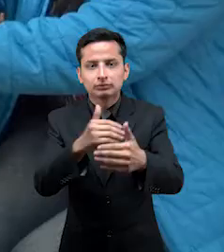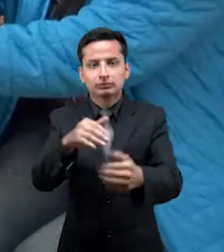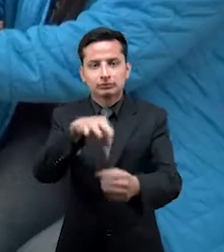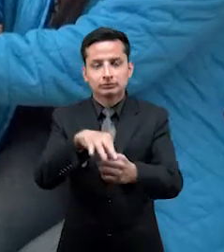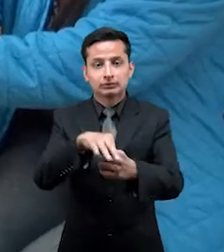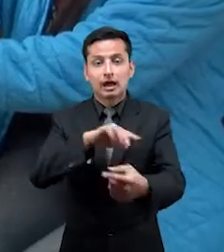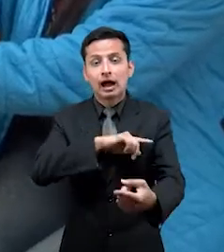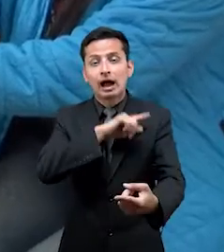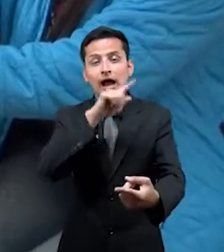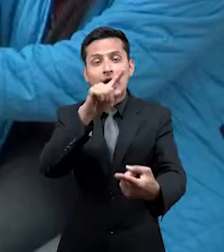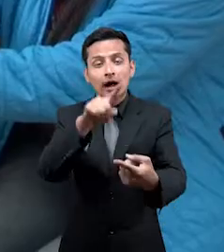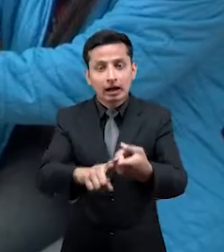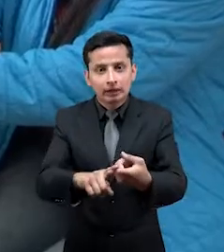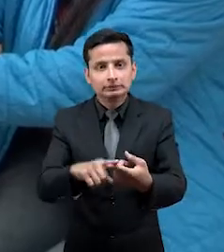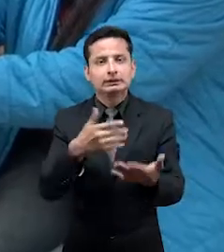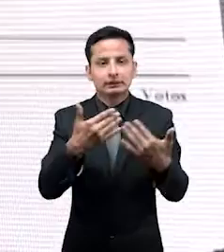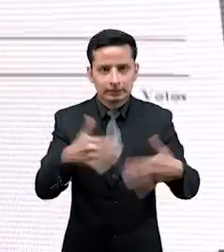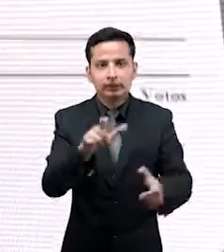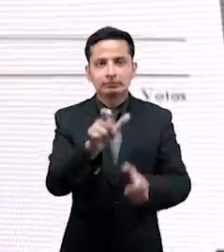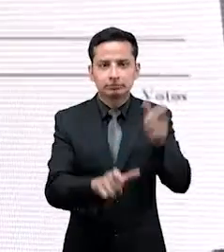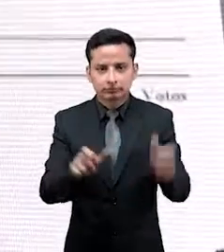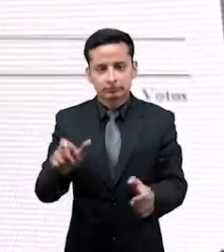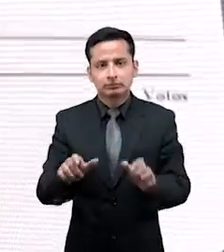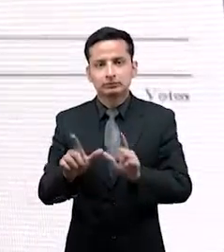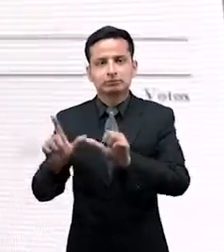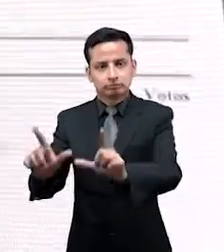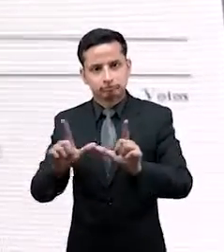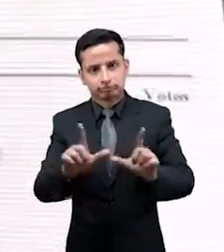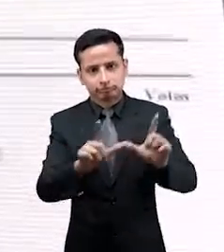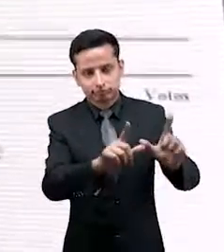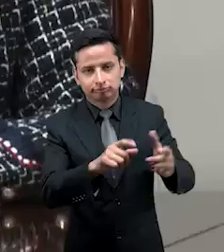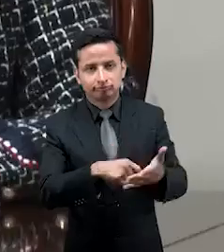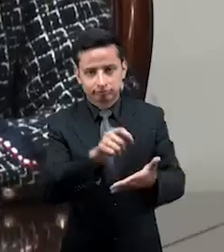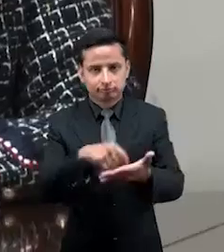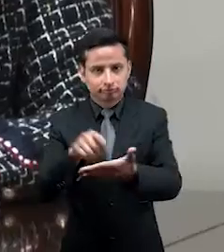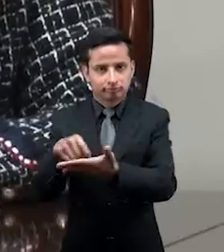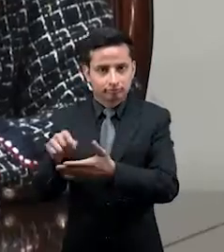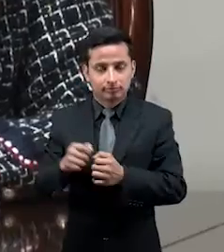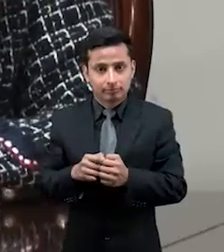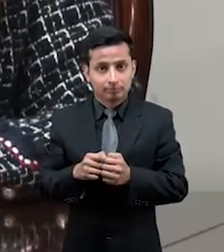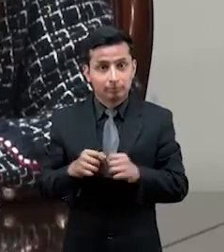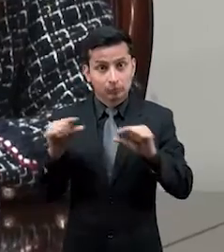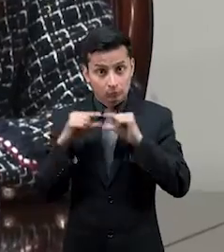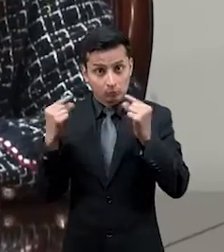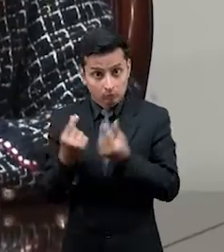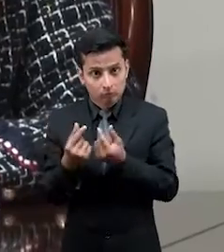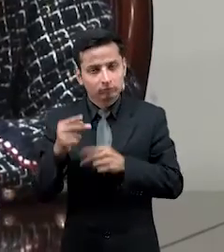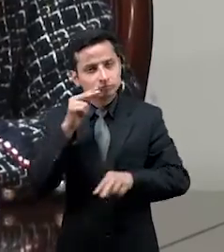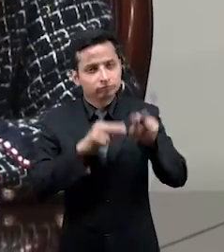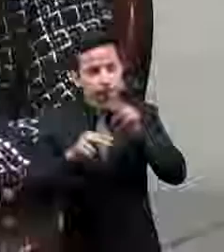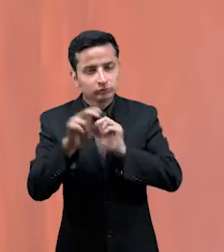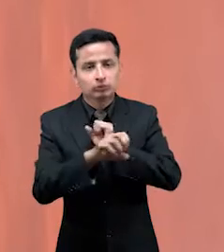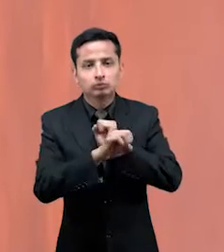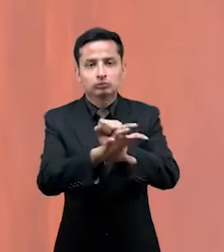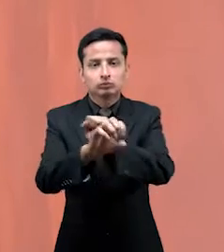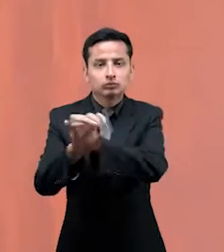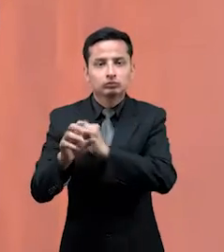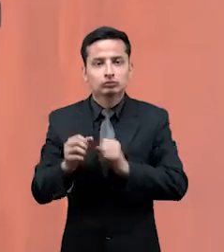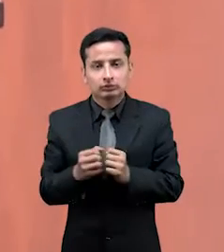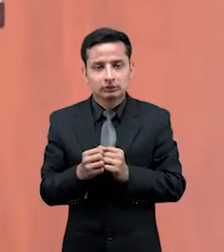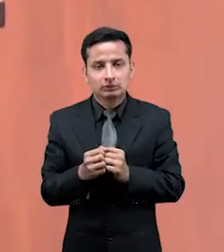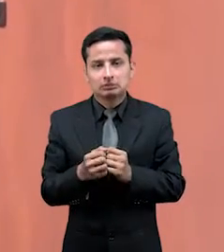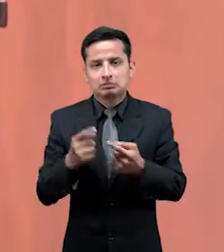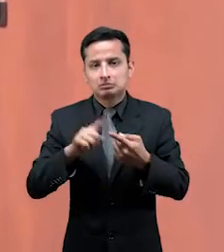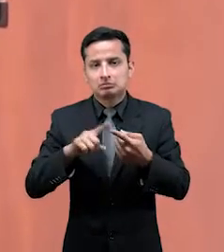al proceso electoral hasta la proclamación de los resultados oficiales, mientras que la corporación efectuará el monitoreo de la